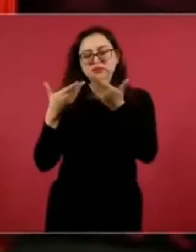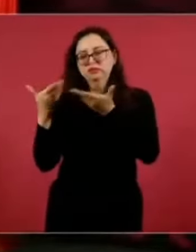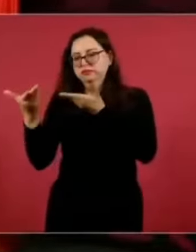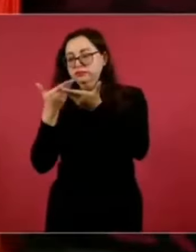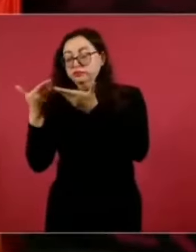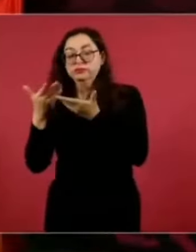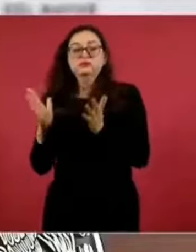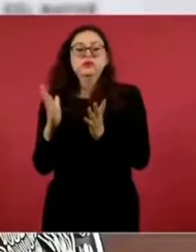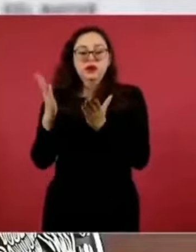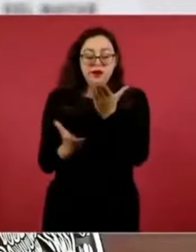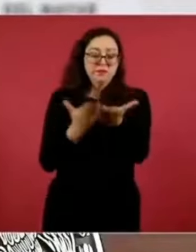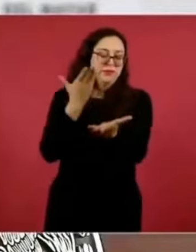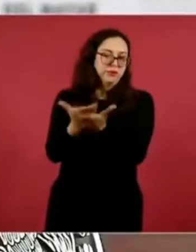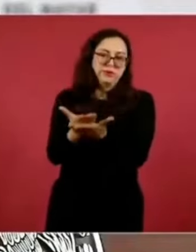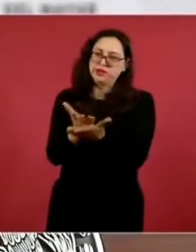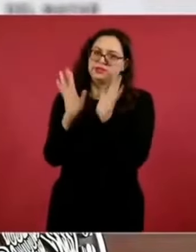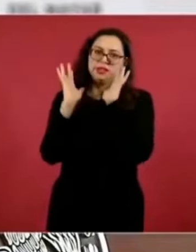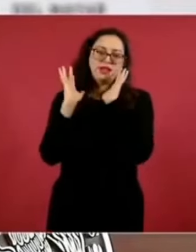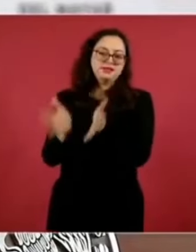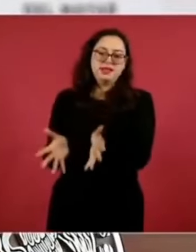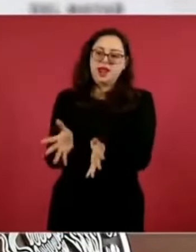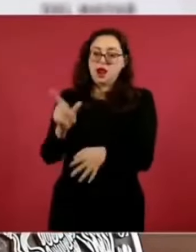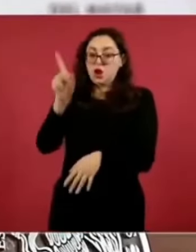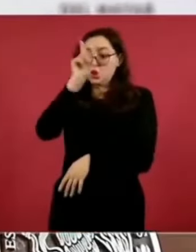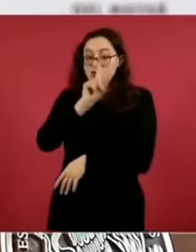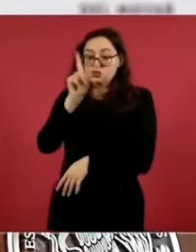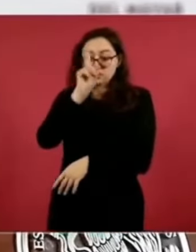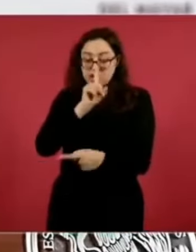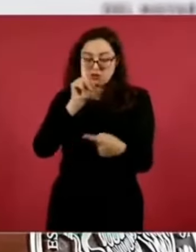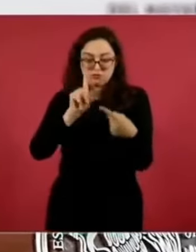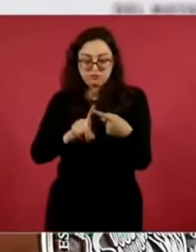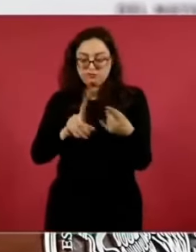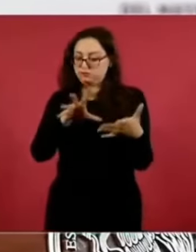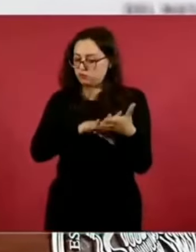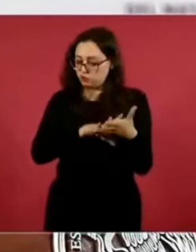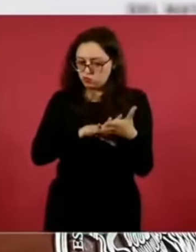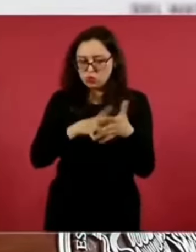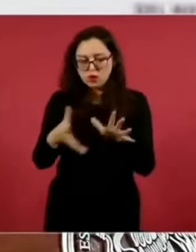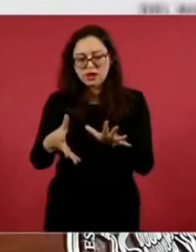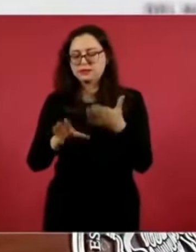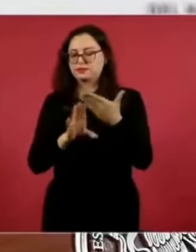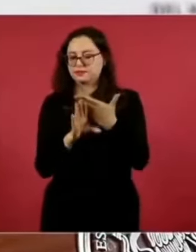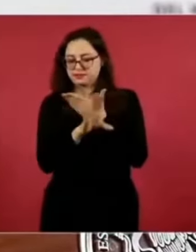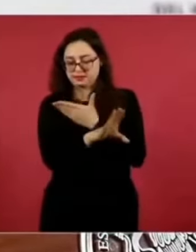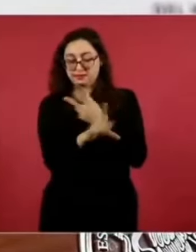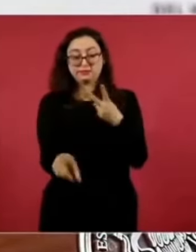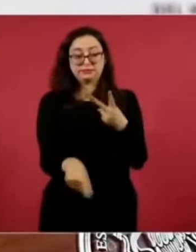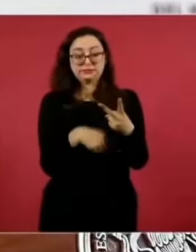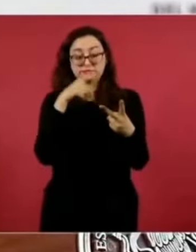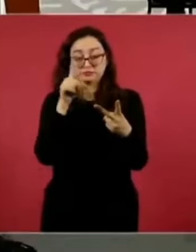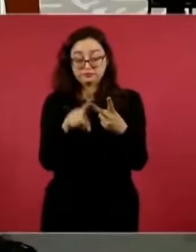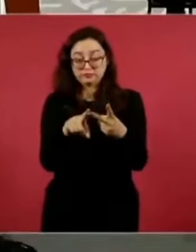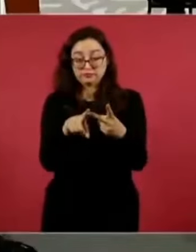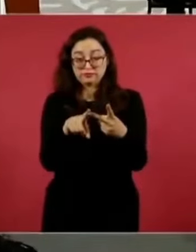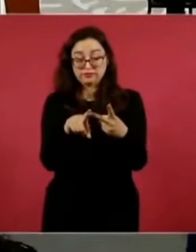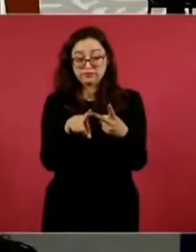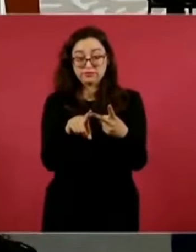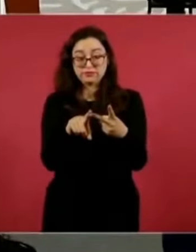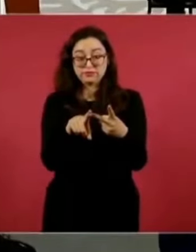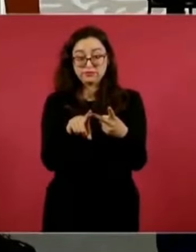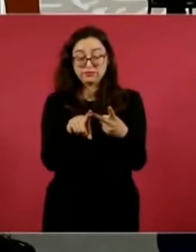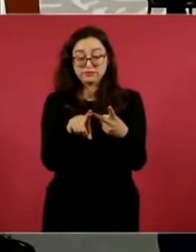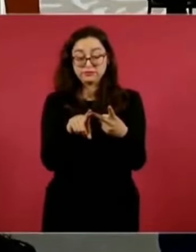que no haya violencia, que se